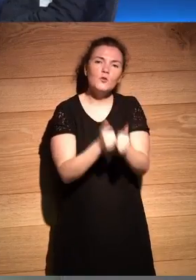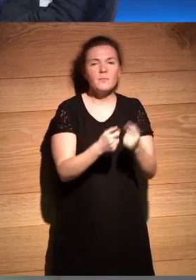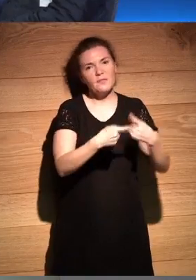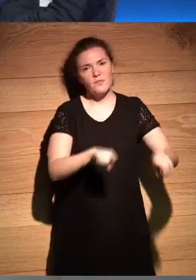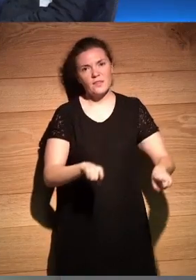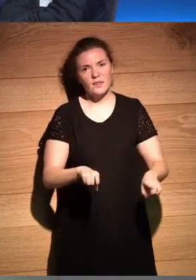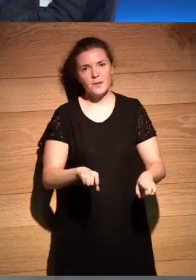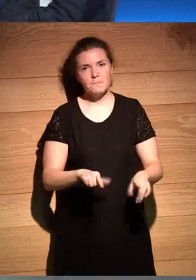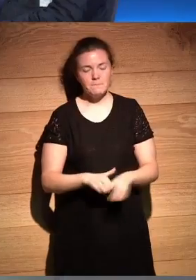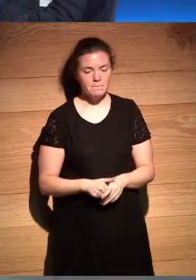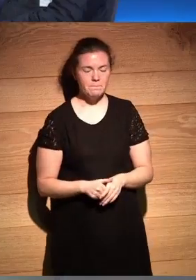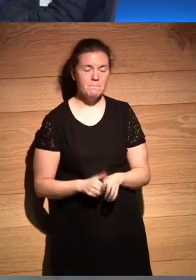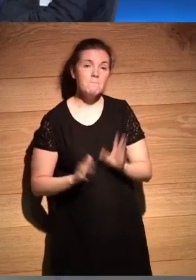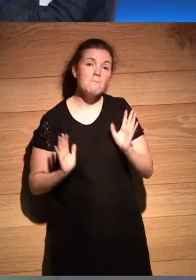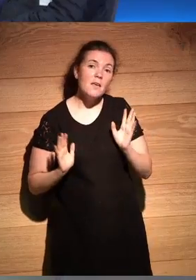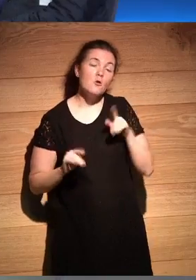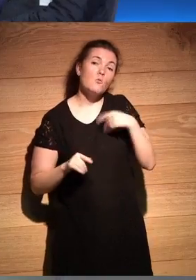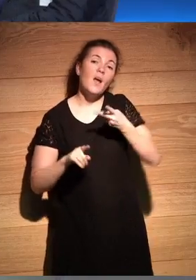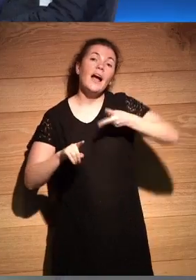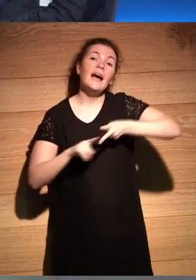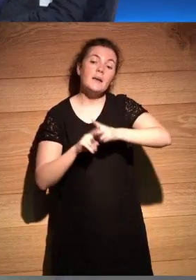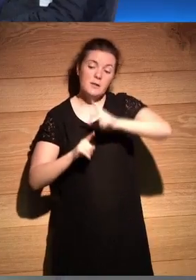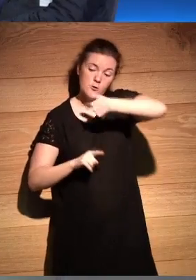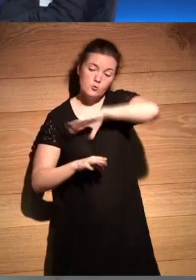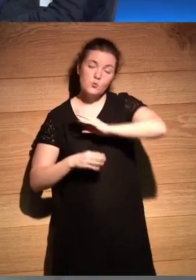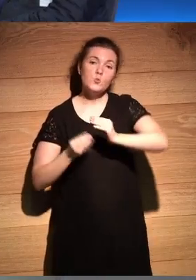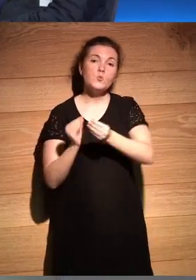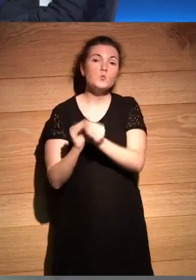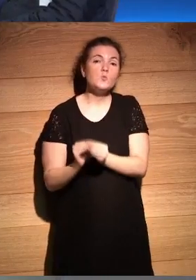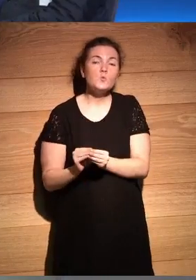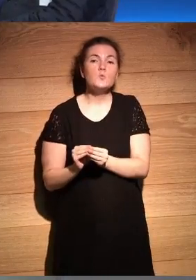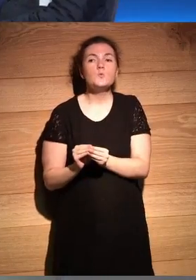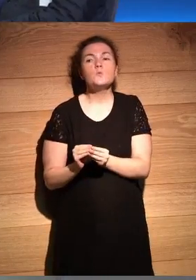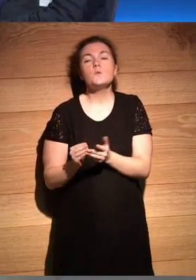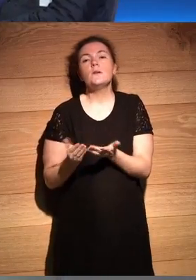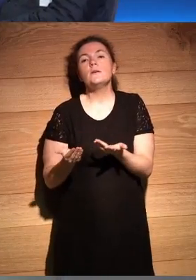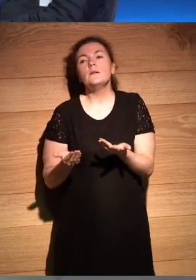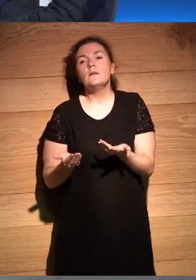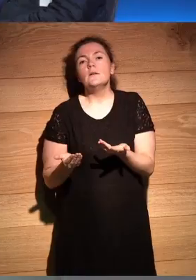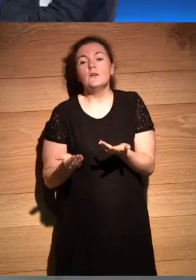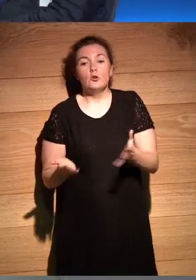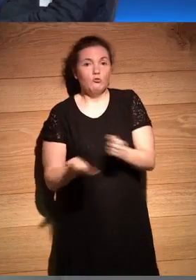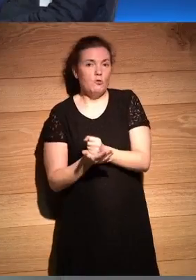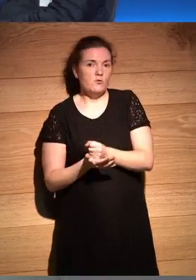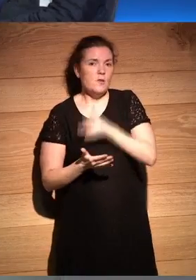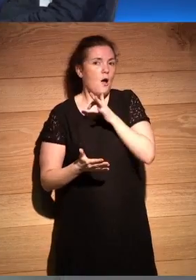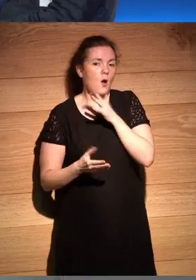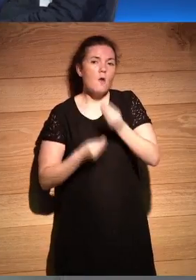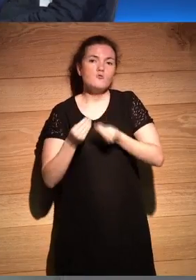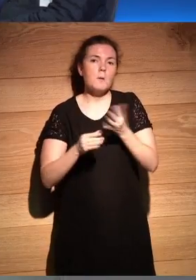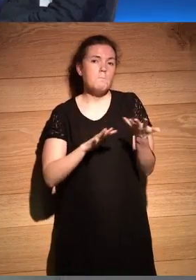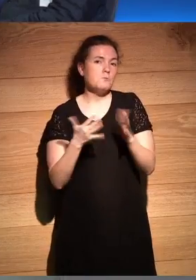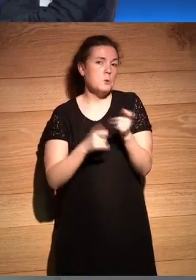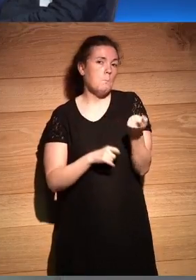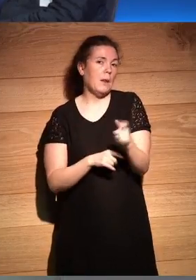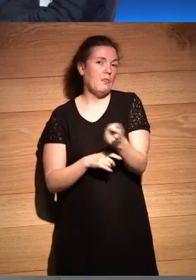diferente aunque luego las herramientas que utilizamos pues evidentemente todo el mundo estamos utilizando más o menos lo